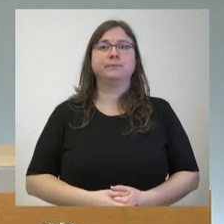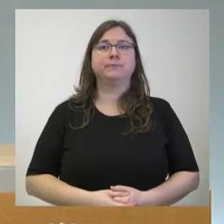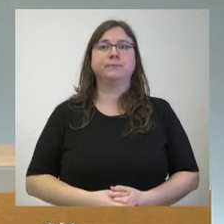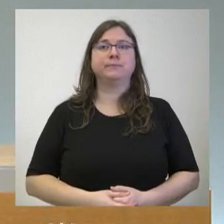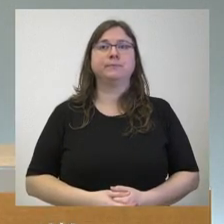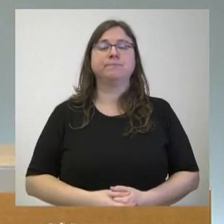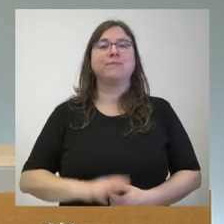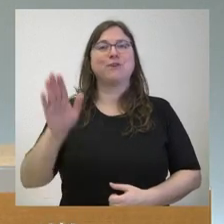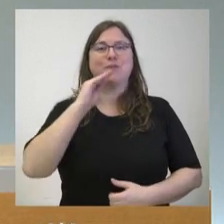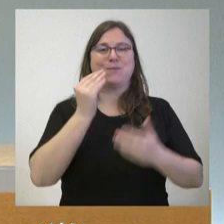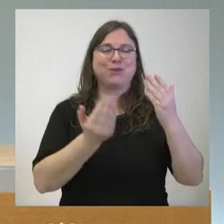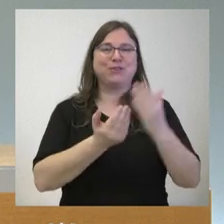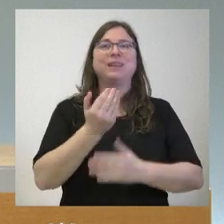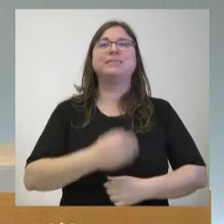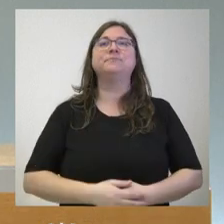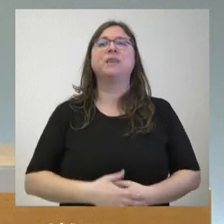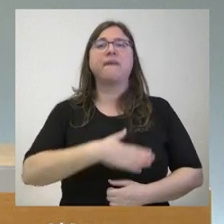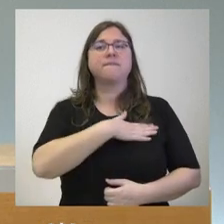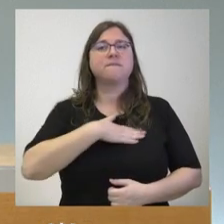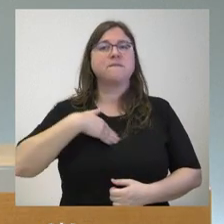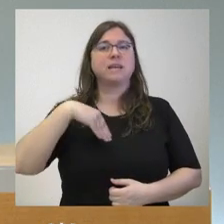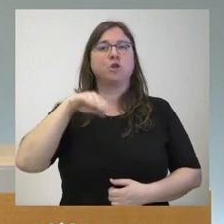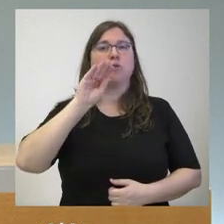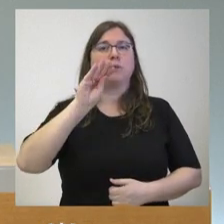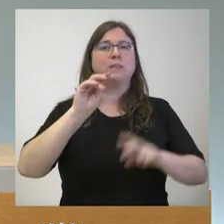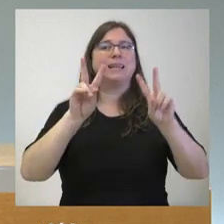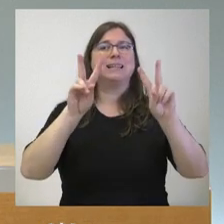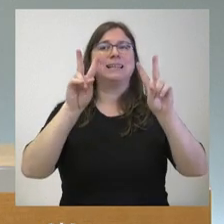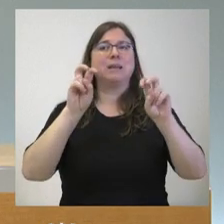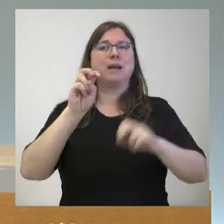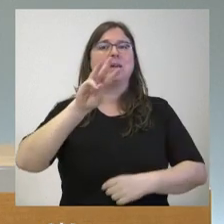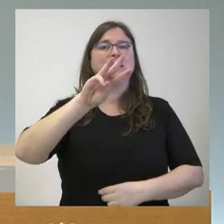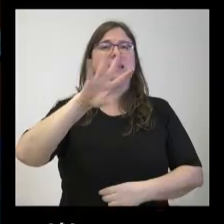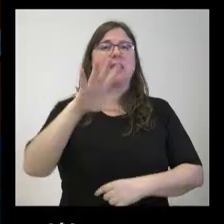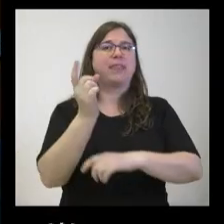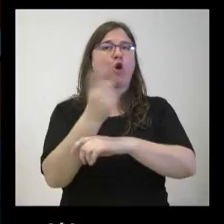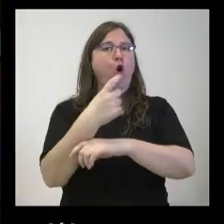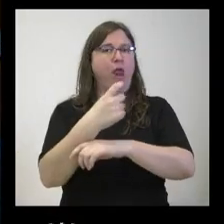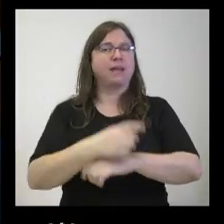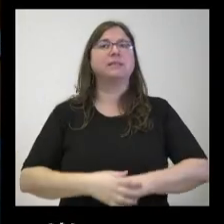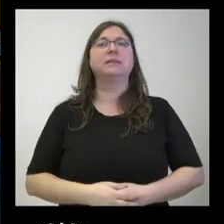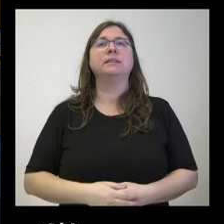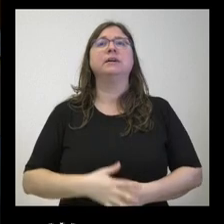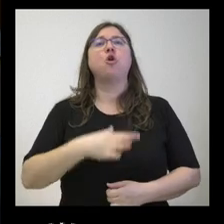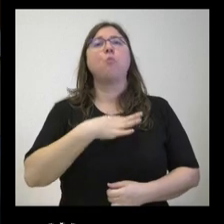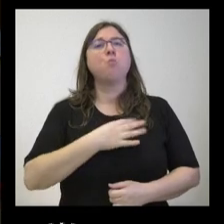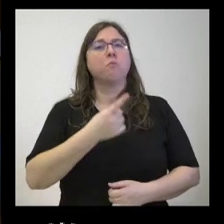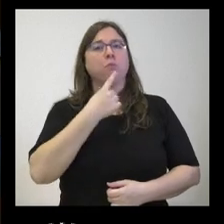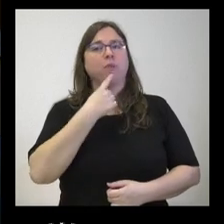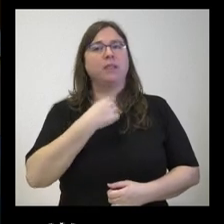Hola, buenos días. Quería preguntarle por el tema de las 35 horas. Exactamente, ¿nos podría decir